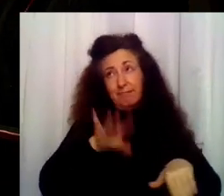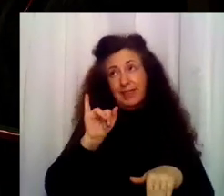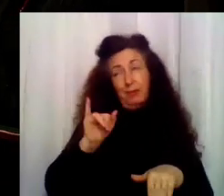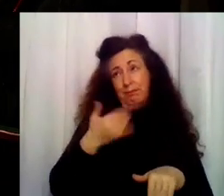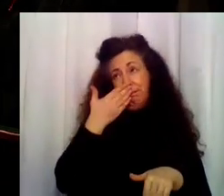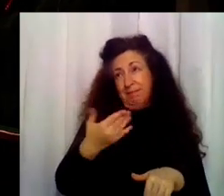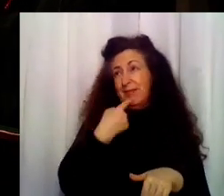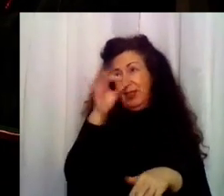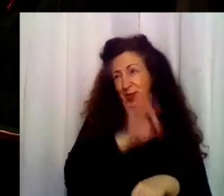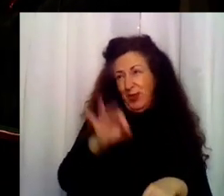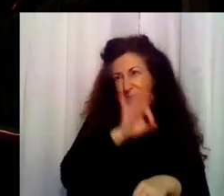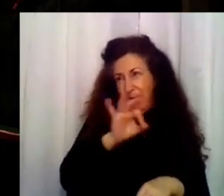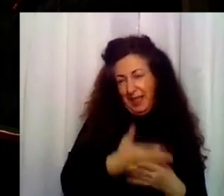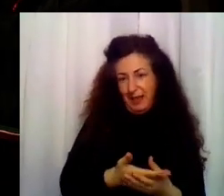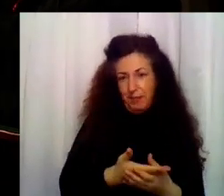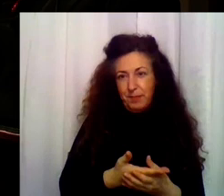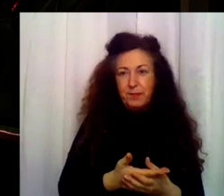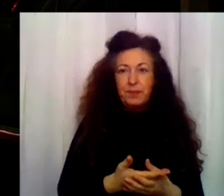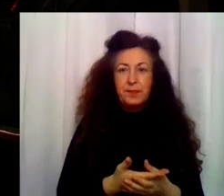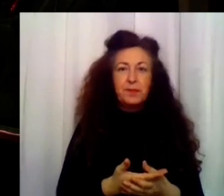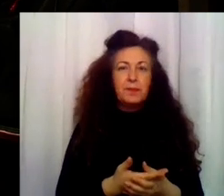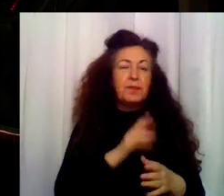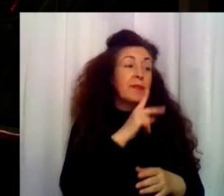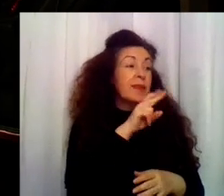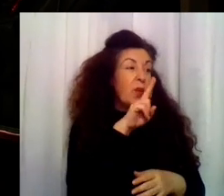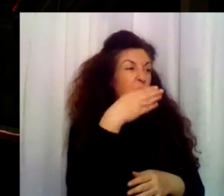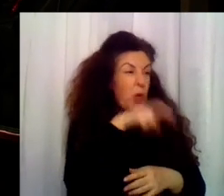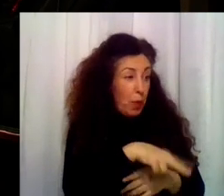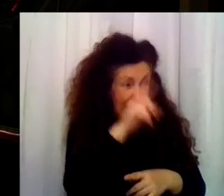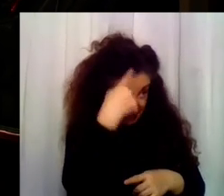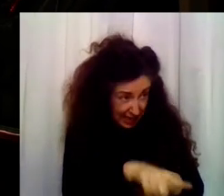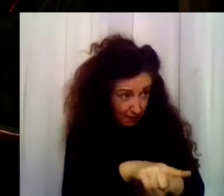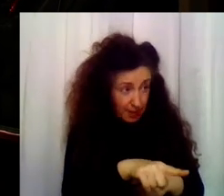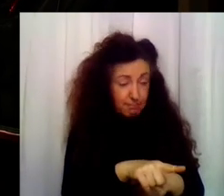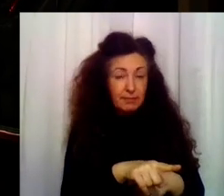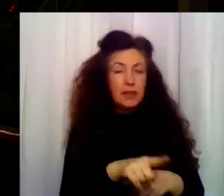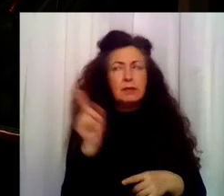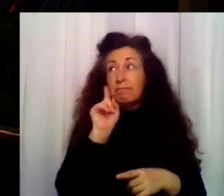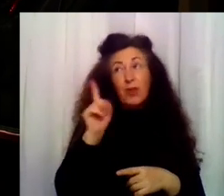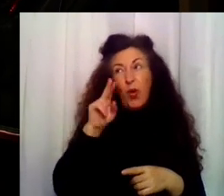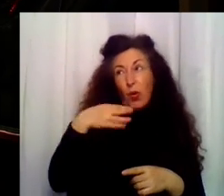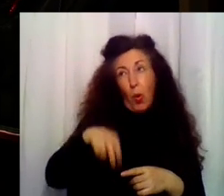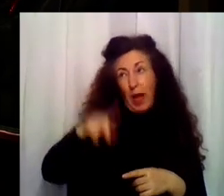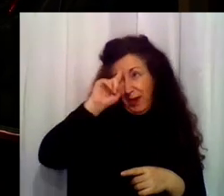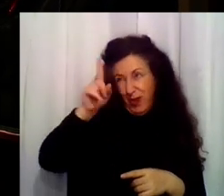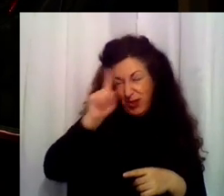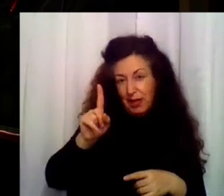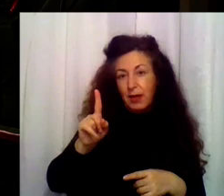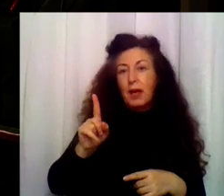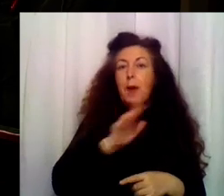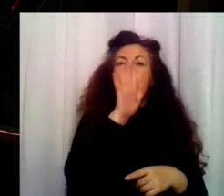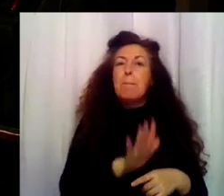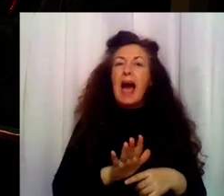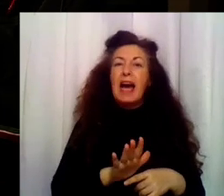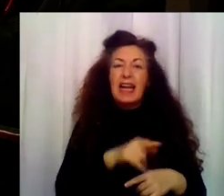No, no suene nada. ¿Y tan siquiera a Rubén? Rubén, no. Así, a primera vista, puede parecer que Hugo es un